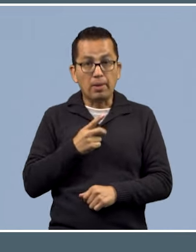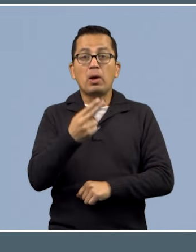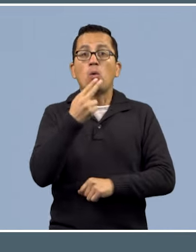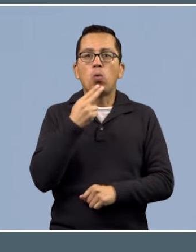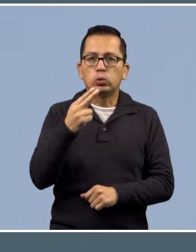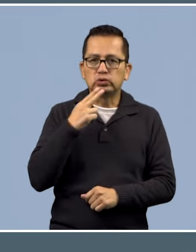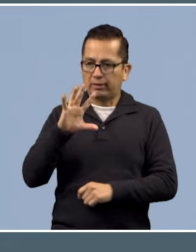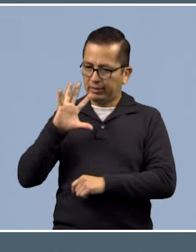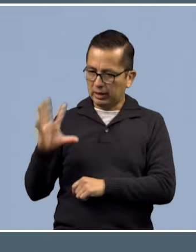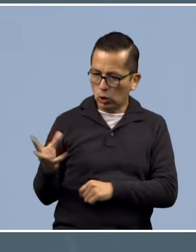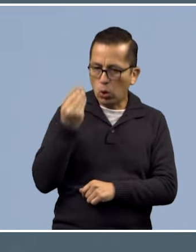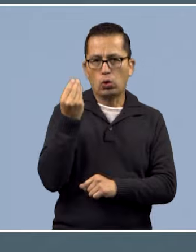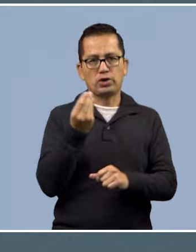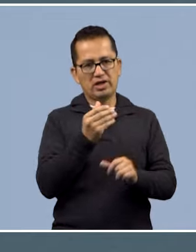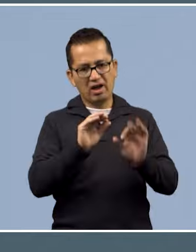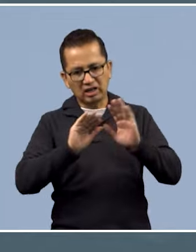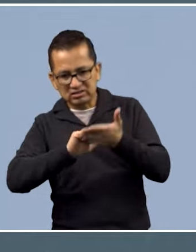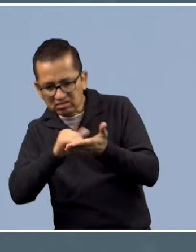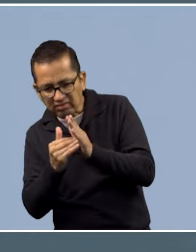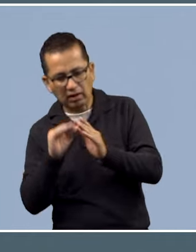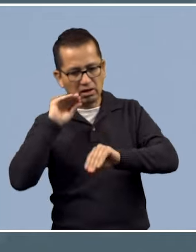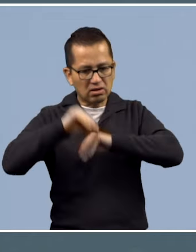estrategias y tecnologías.